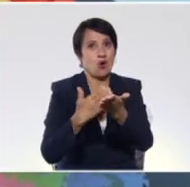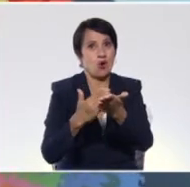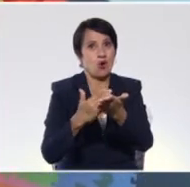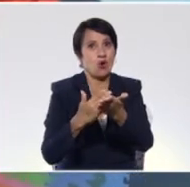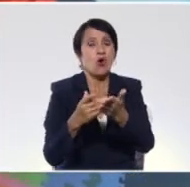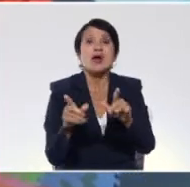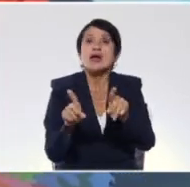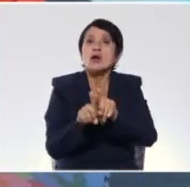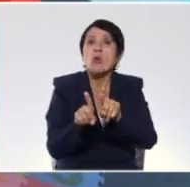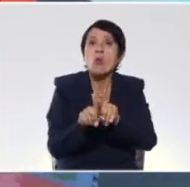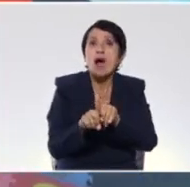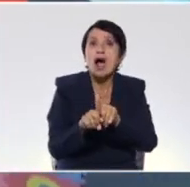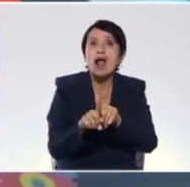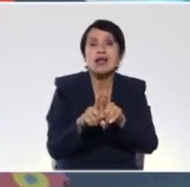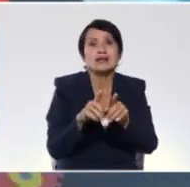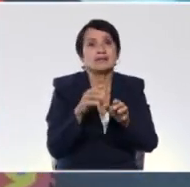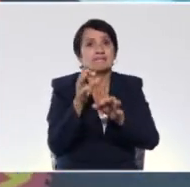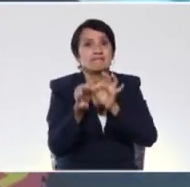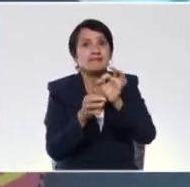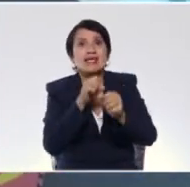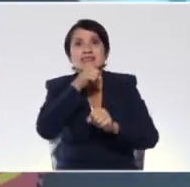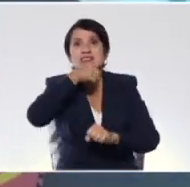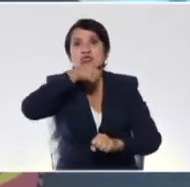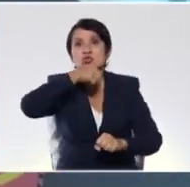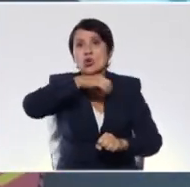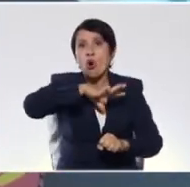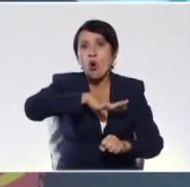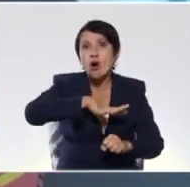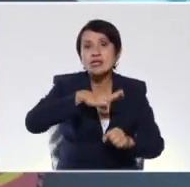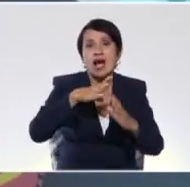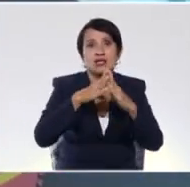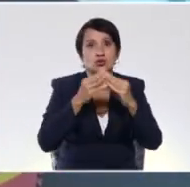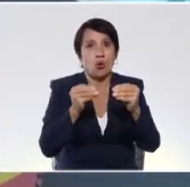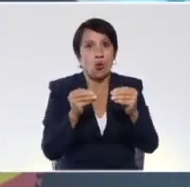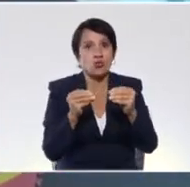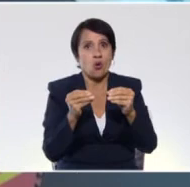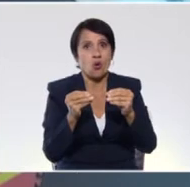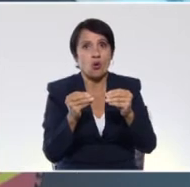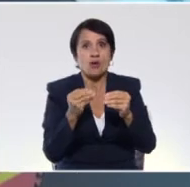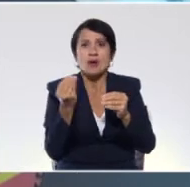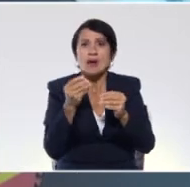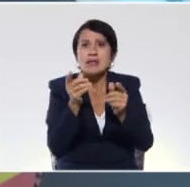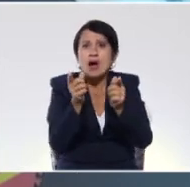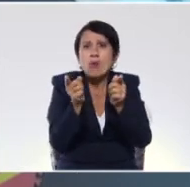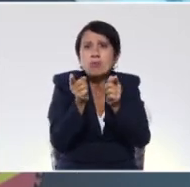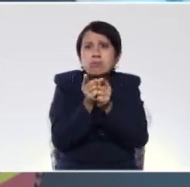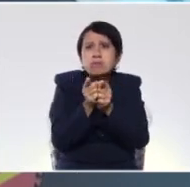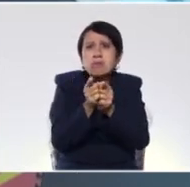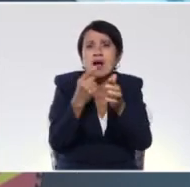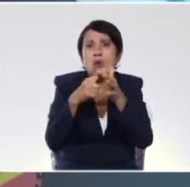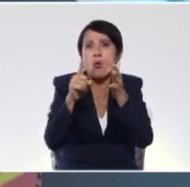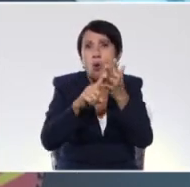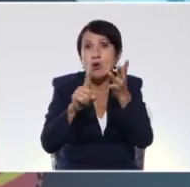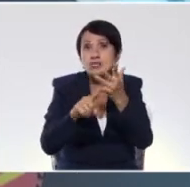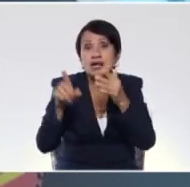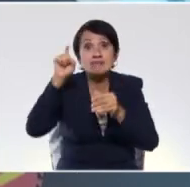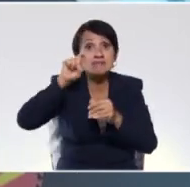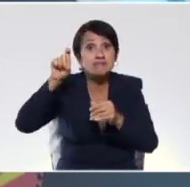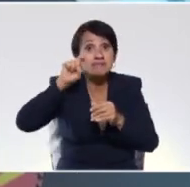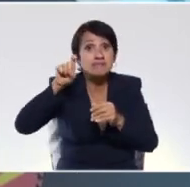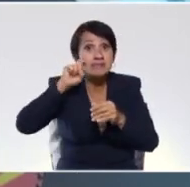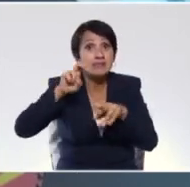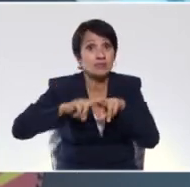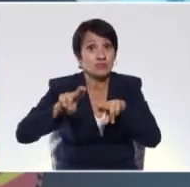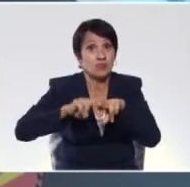Además, como estamos hablando de historias, esas pequeñas cosas que nosotros le podemos ir enseñando a los